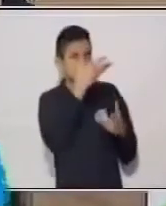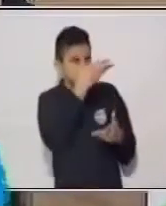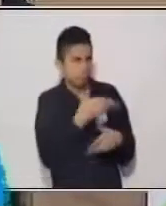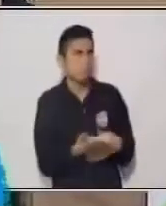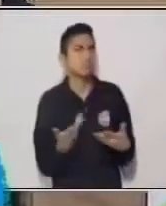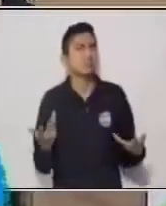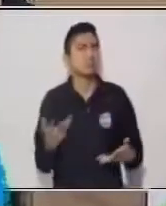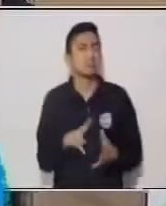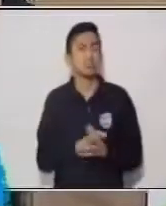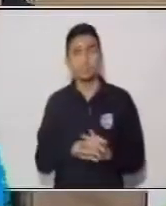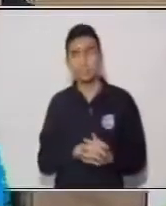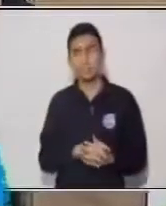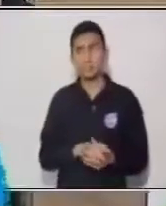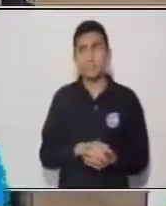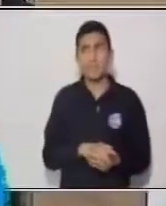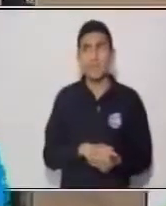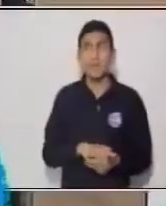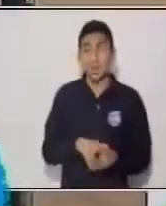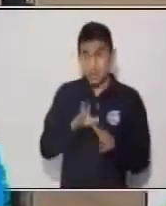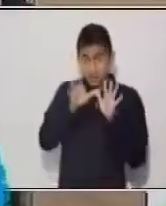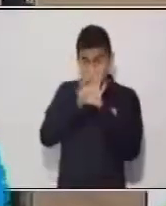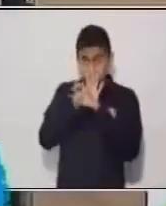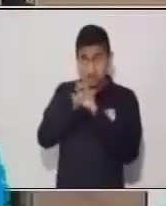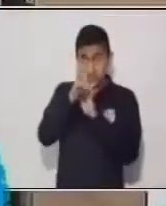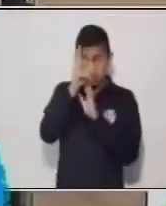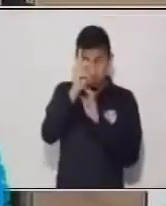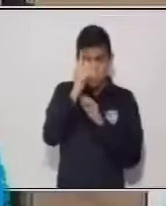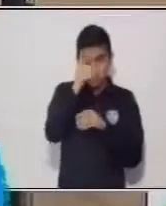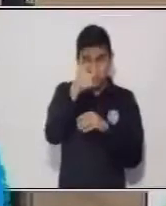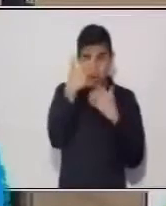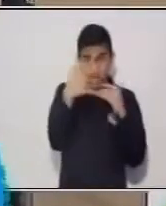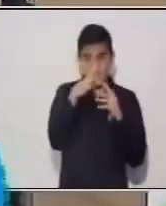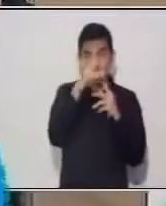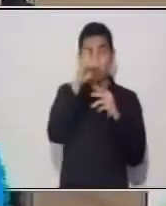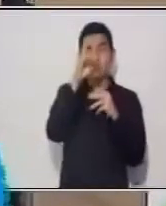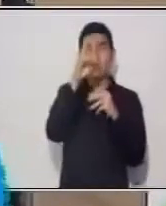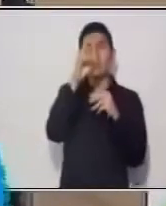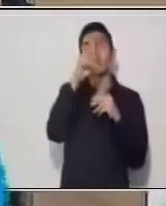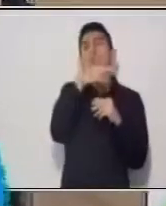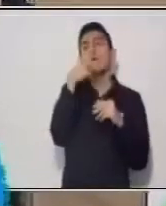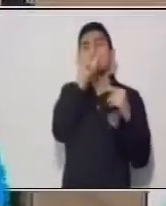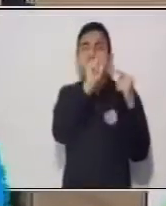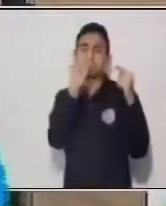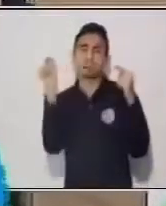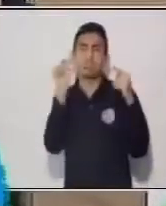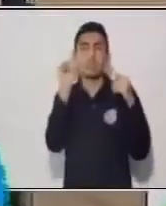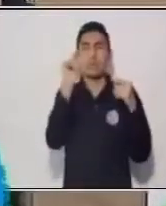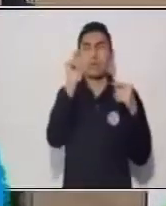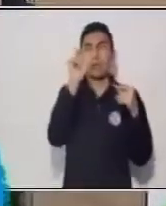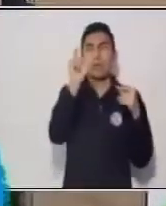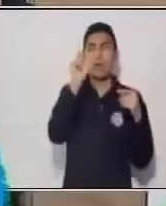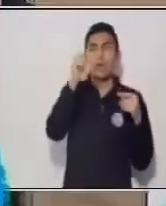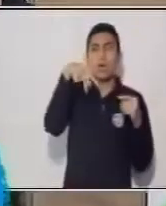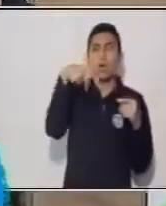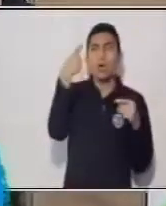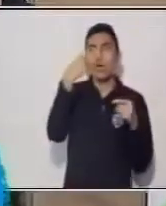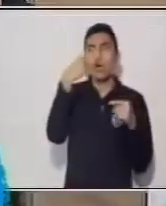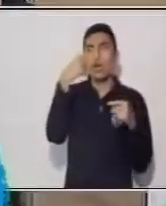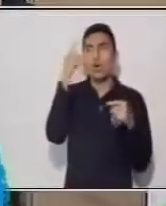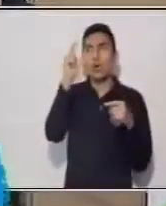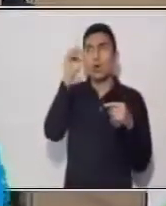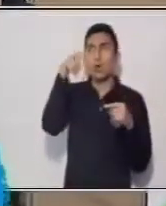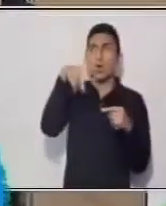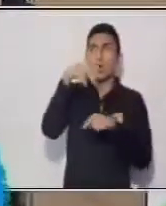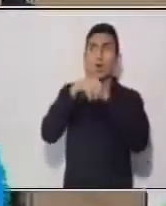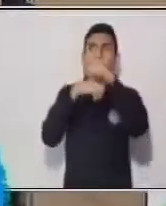Y si pones atención a las palabras subrayadas, confesó, declaró, me preguntó, ¿quién dirías